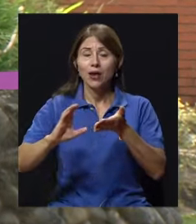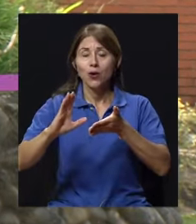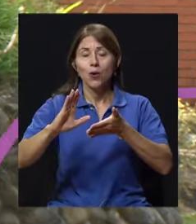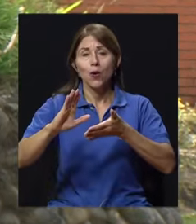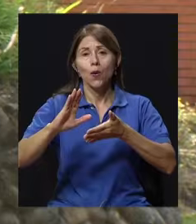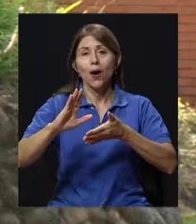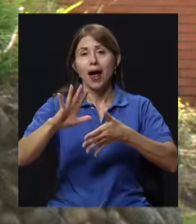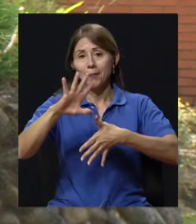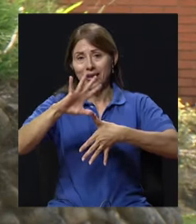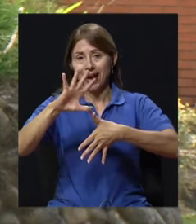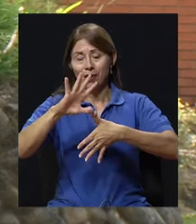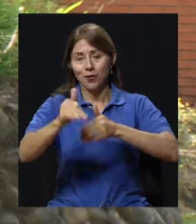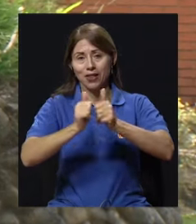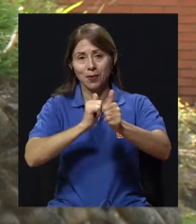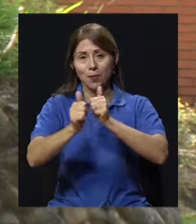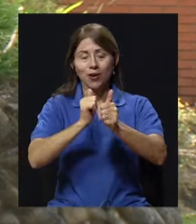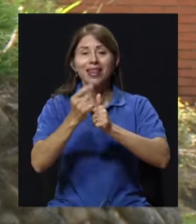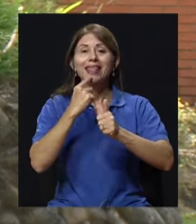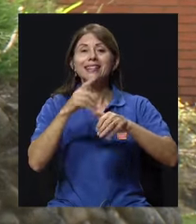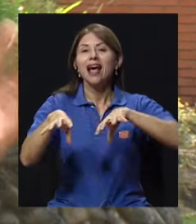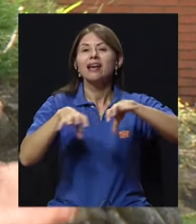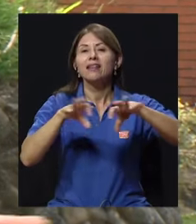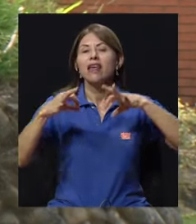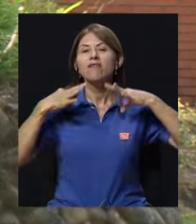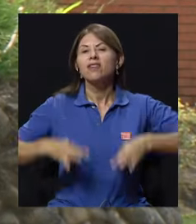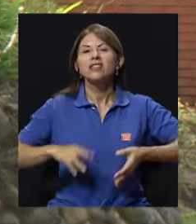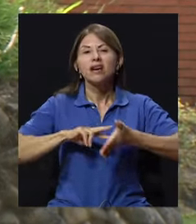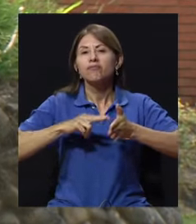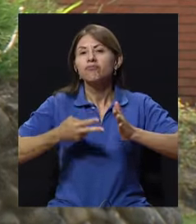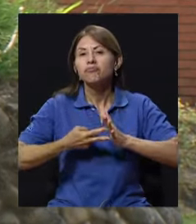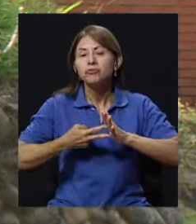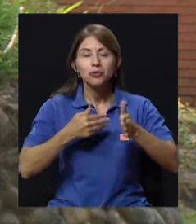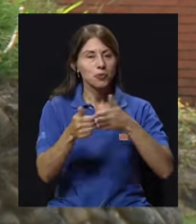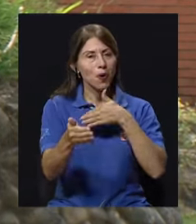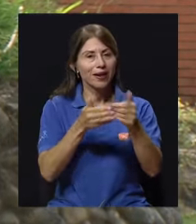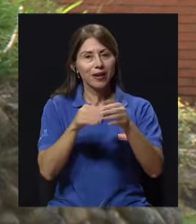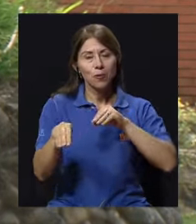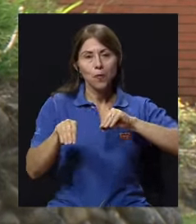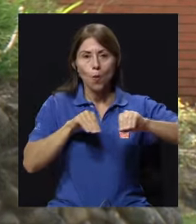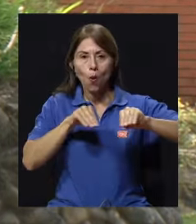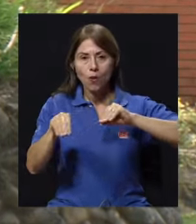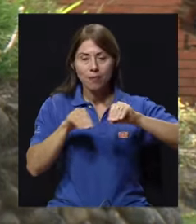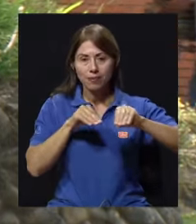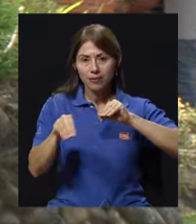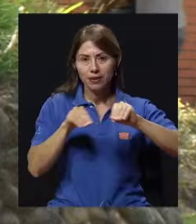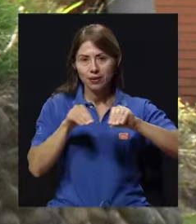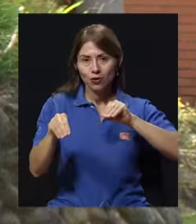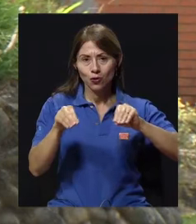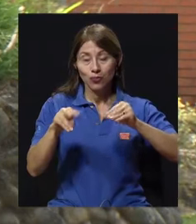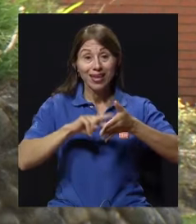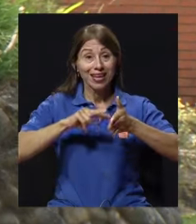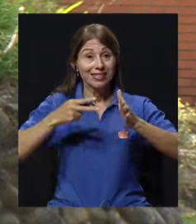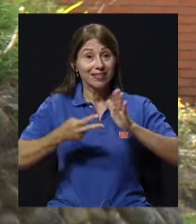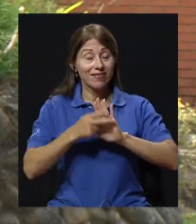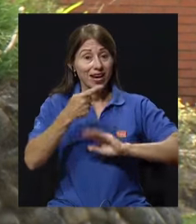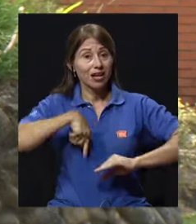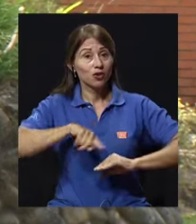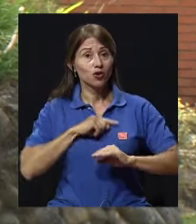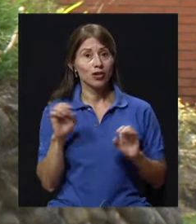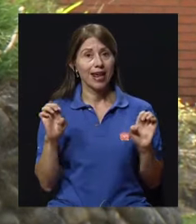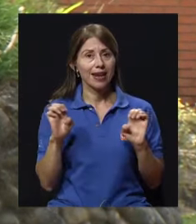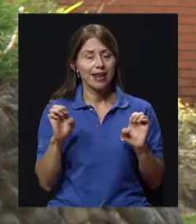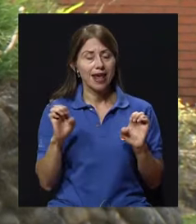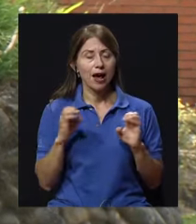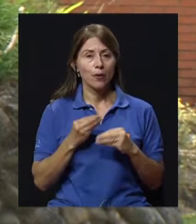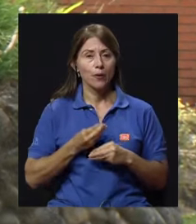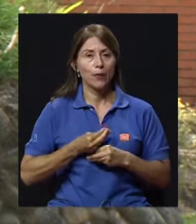del Deporte, la actividad física es todo lo que conlleva movimiento y que nos vaya a generar un aumento de gasto energético, todo lo